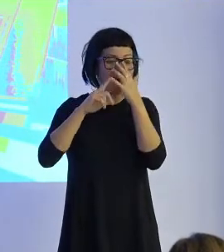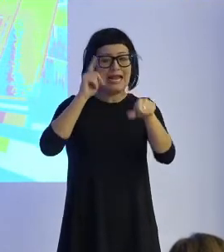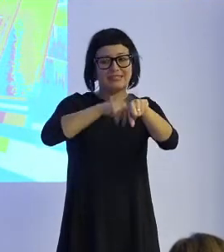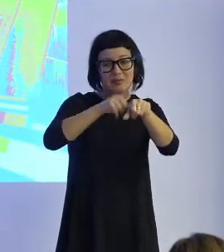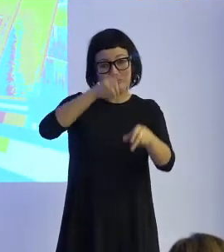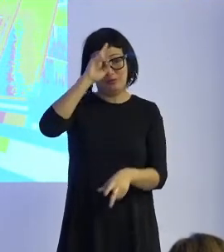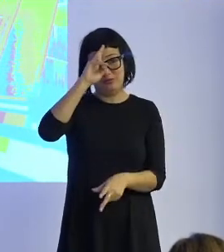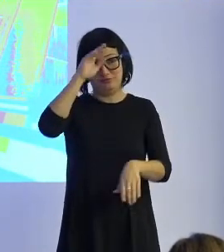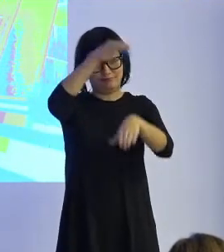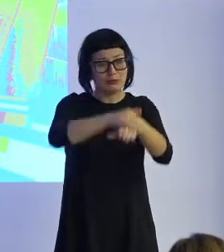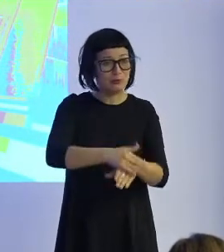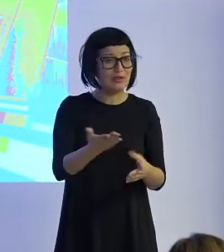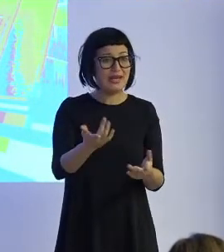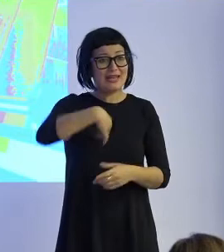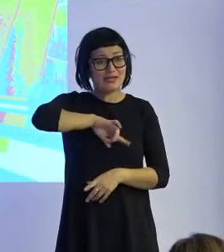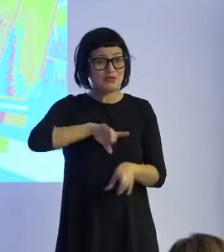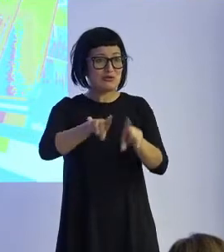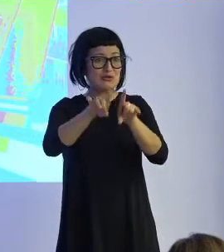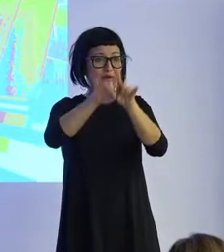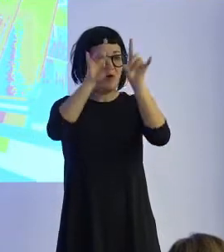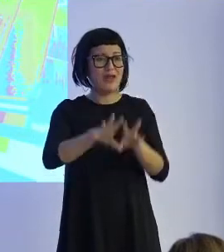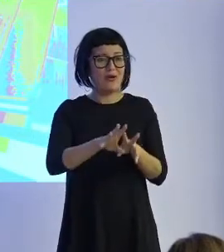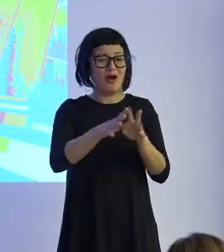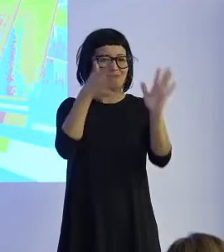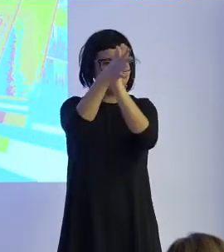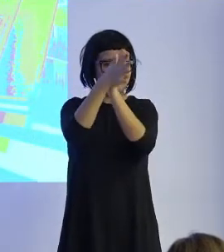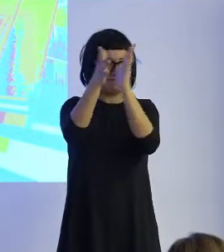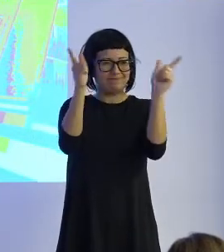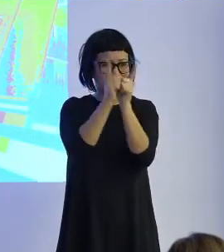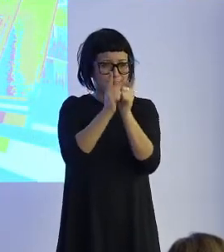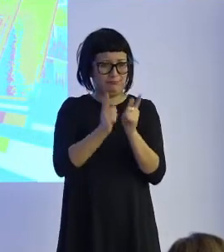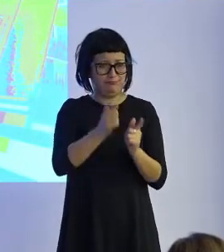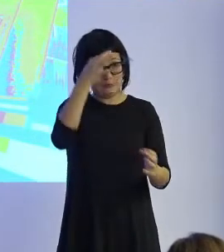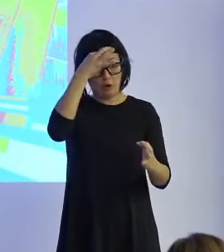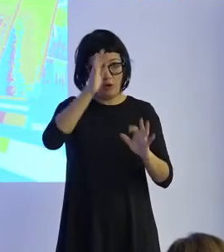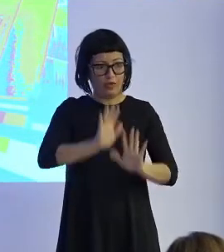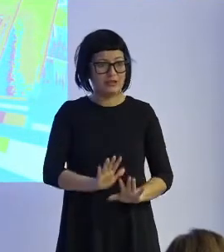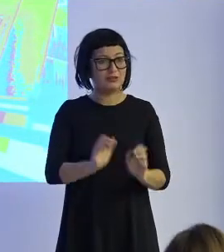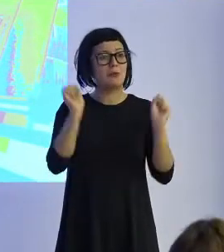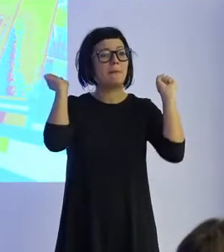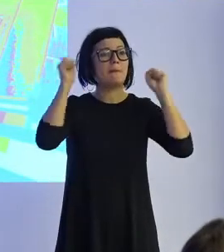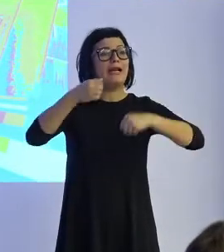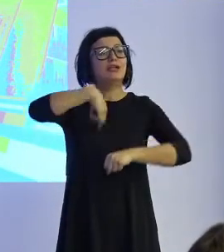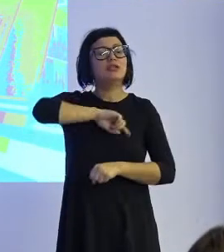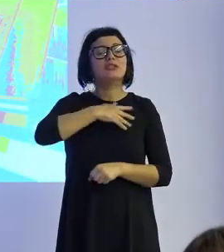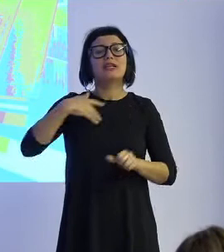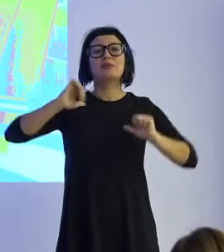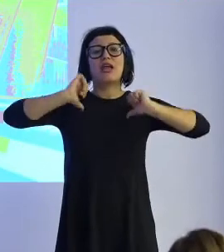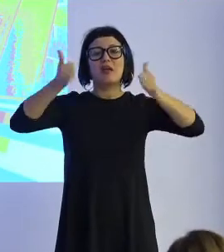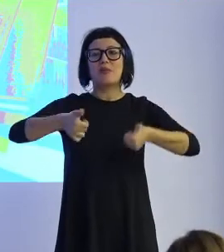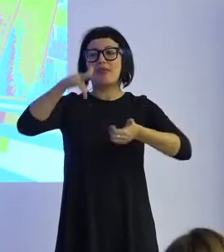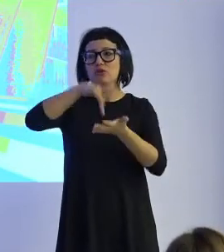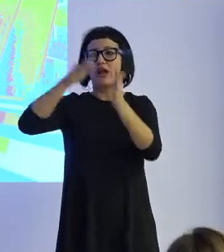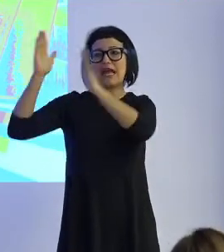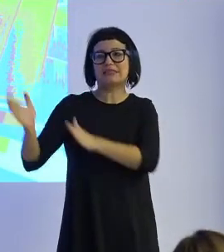tiempos y seamos los más concisos posibles. Vamos a comenzar la sesión dedicada